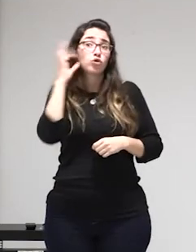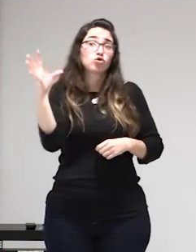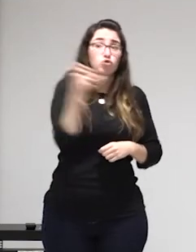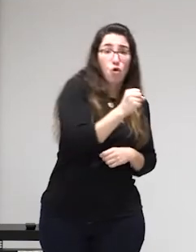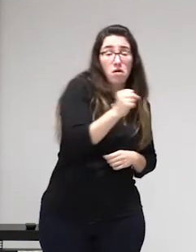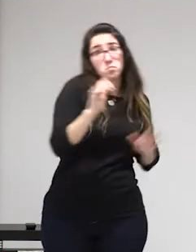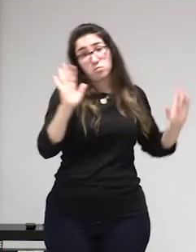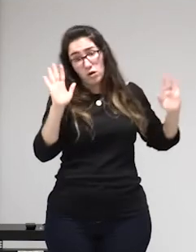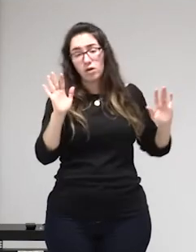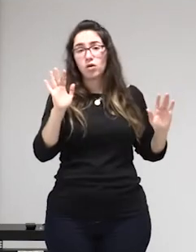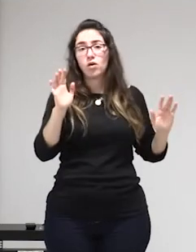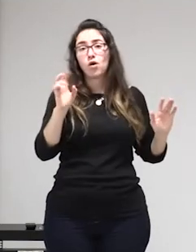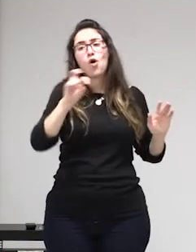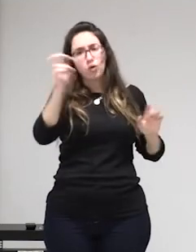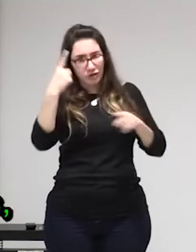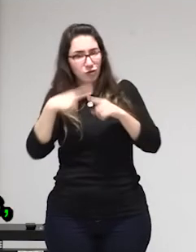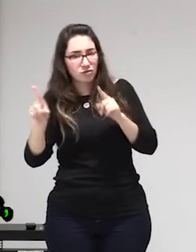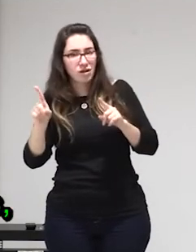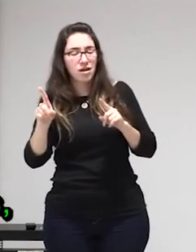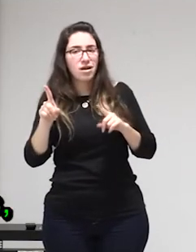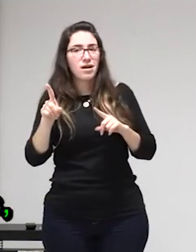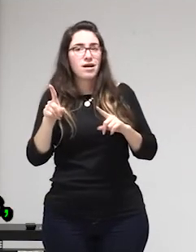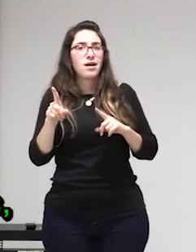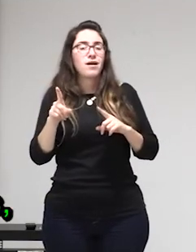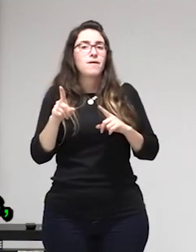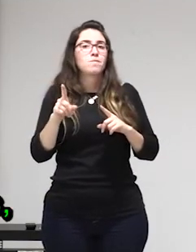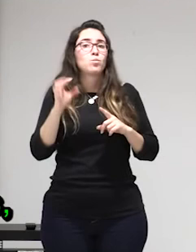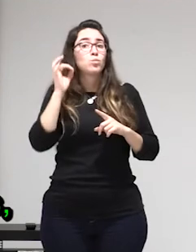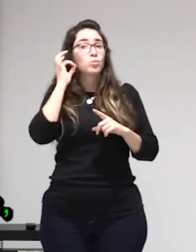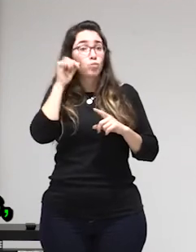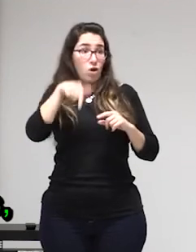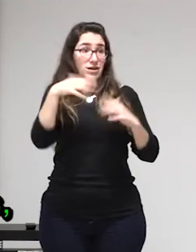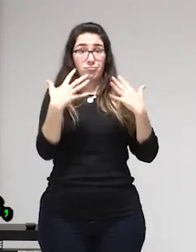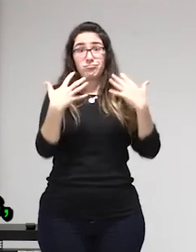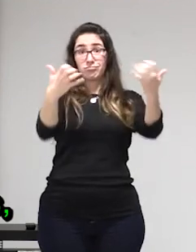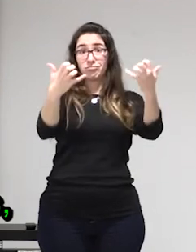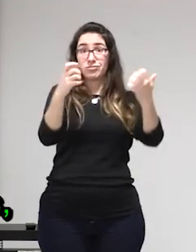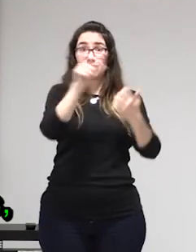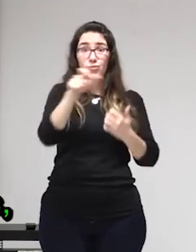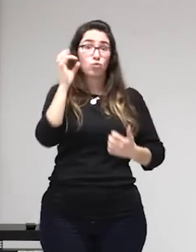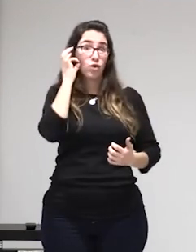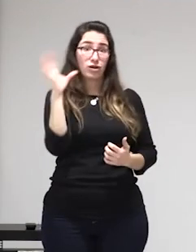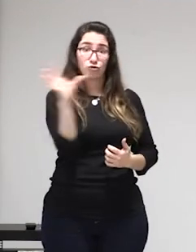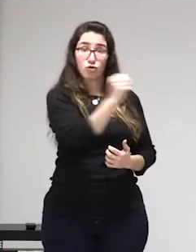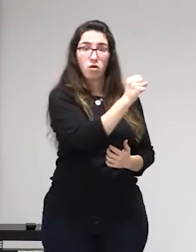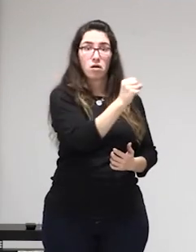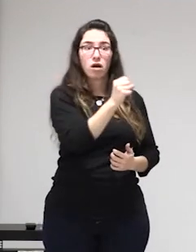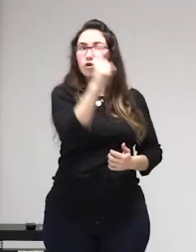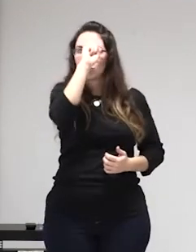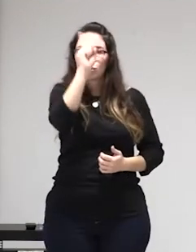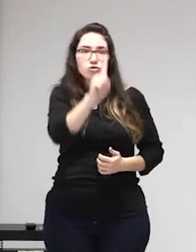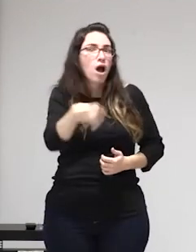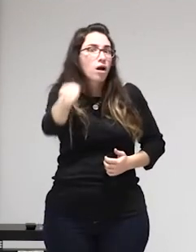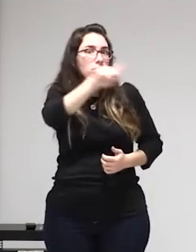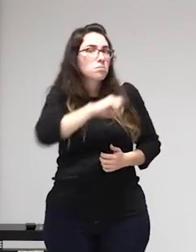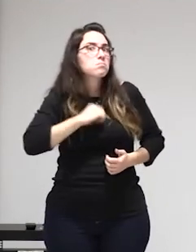estigma puta es un dispositivo de control de la conducta de todas las mujeres que atraviesa todas las mujeres nosotros somos el castigo